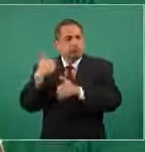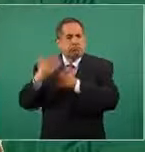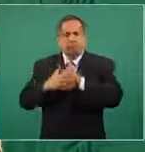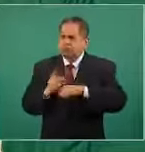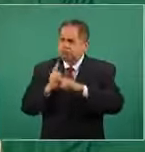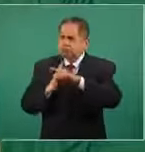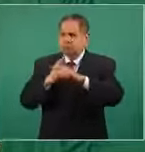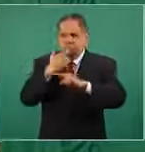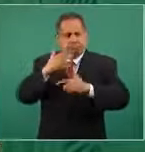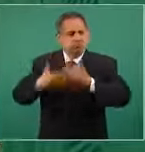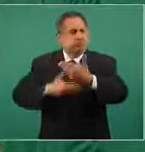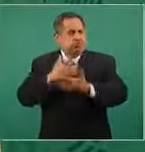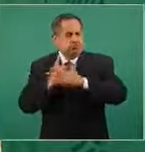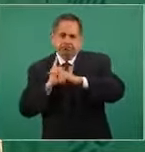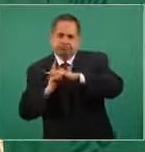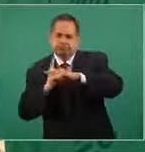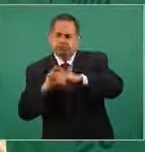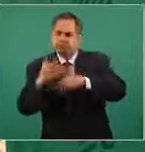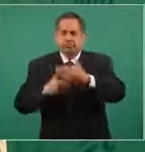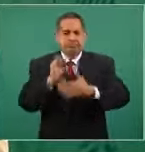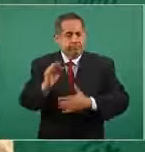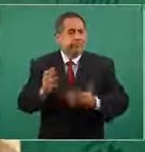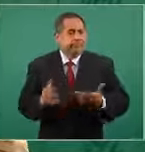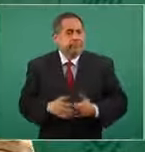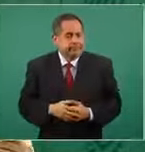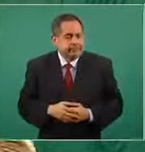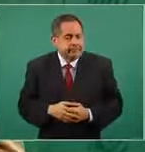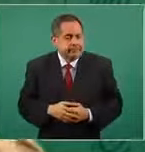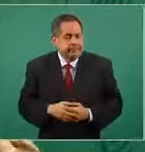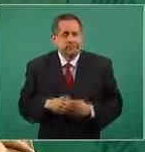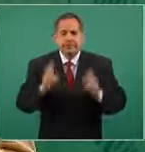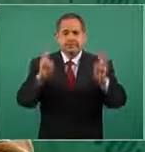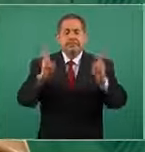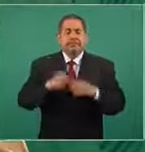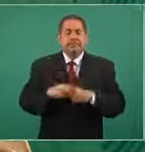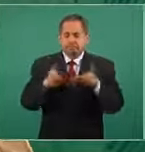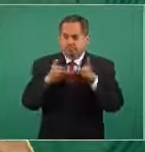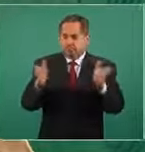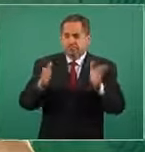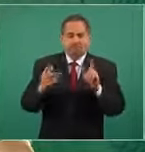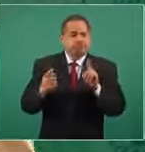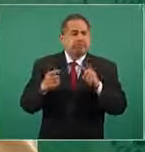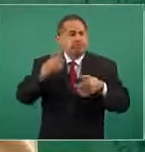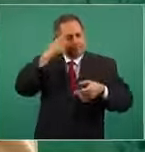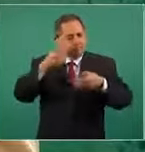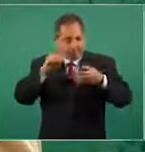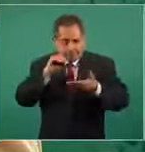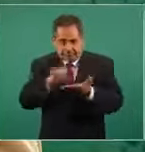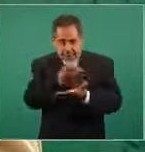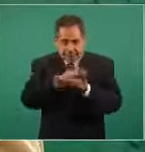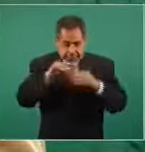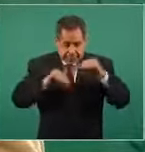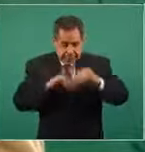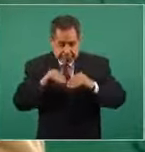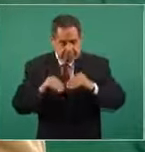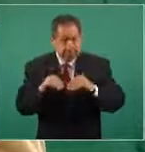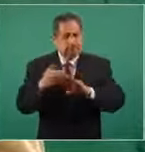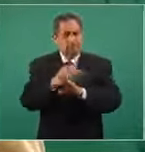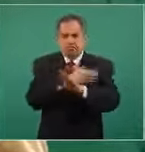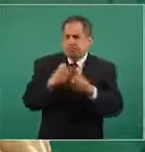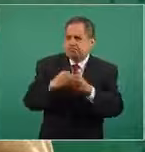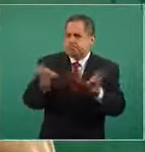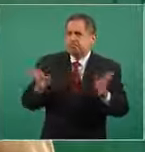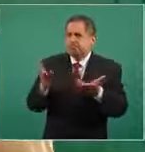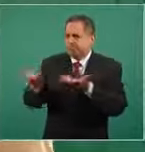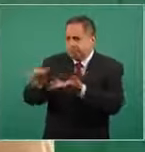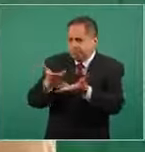Yo creo que el hecho de abrirse a parlamento abierto es lo mejor que puede hacer un congreso para